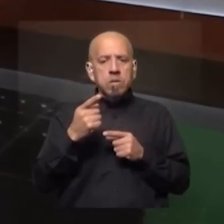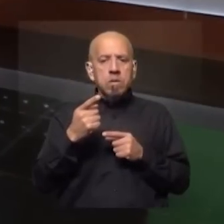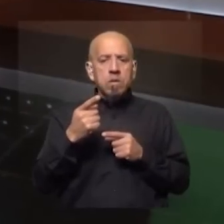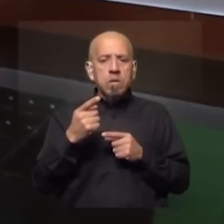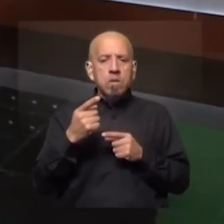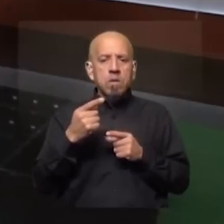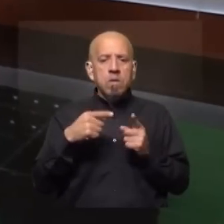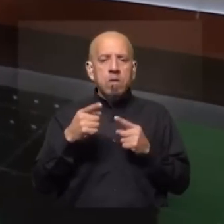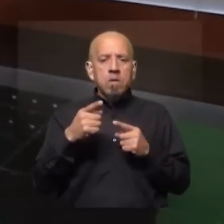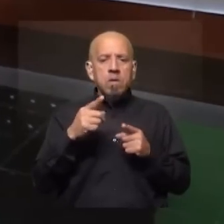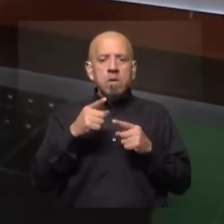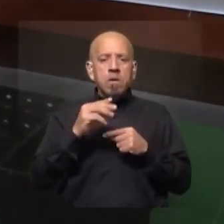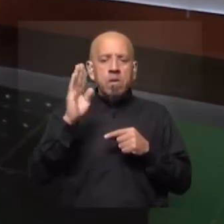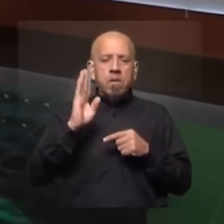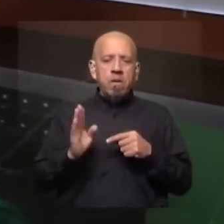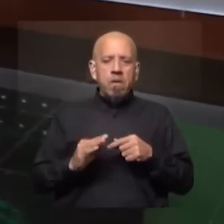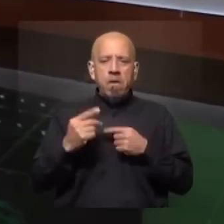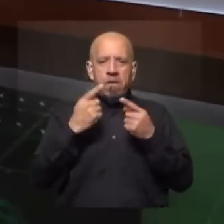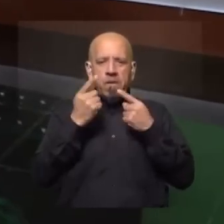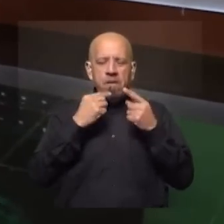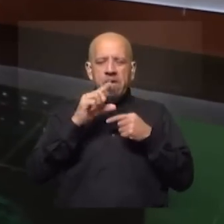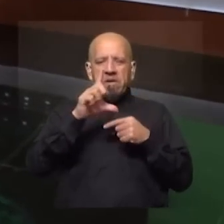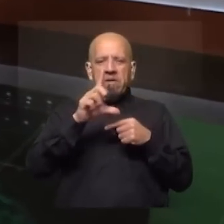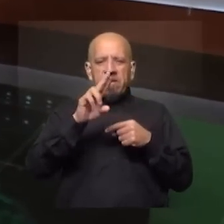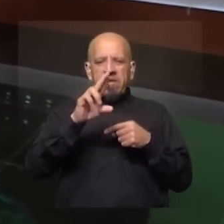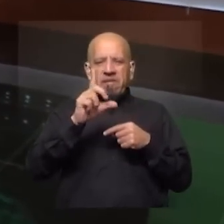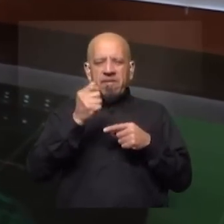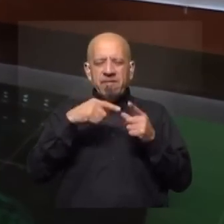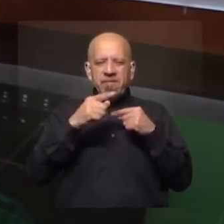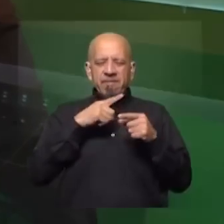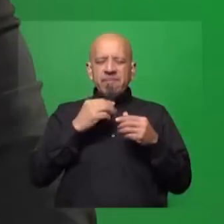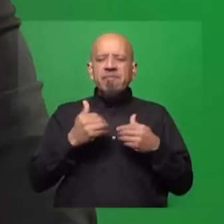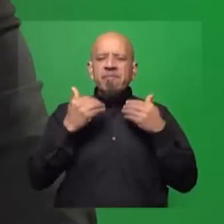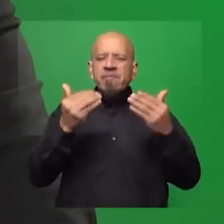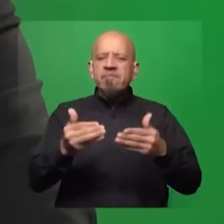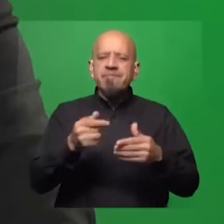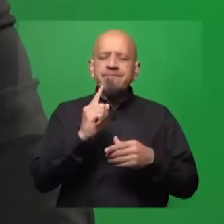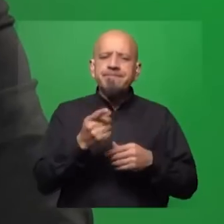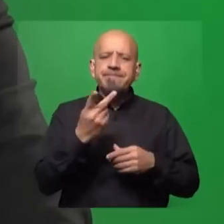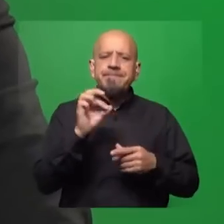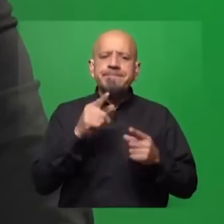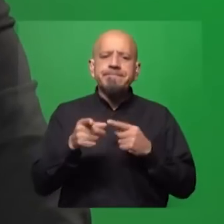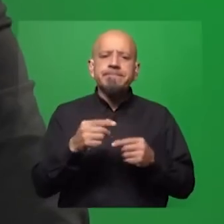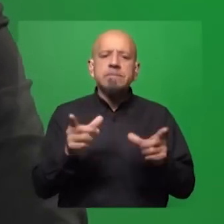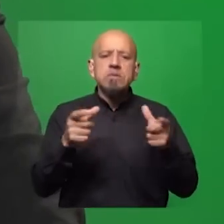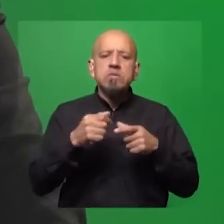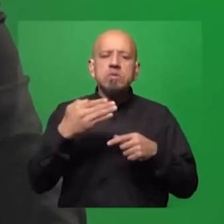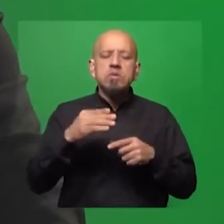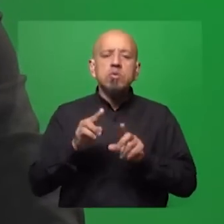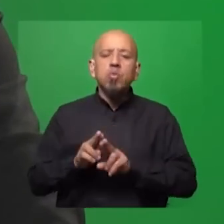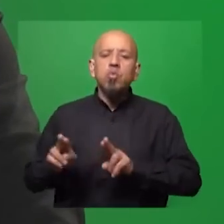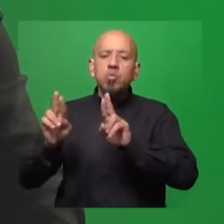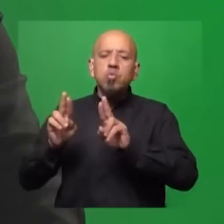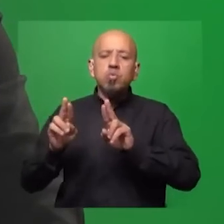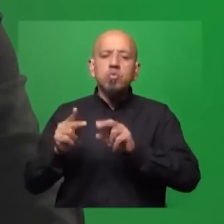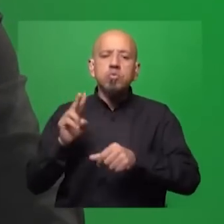tuve de visita a Brasil y de conversar con Lula, su próximo paso después de ir al G20, a la reunión de BRICS y a las Naciones Unidas, es